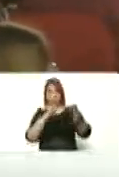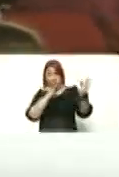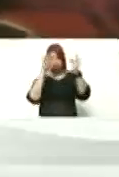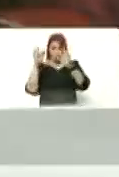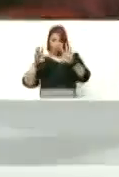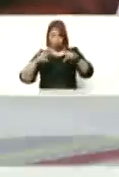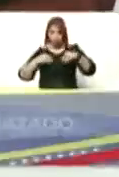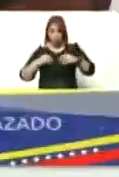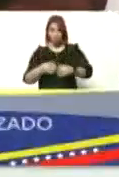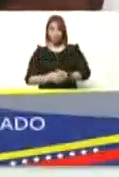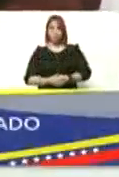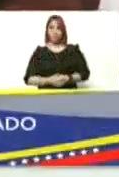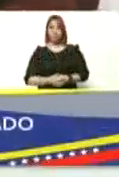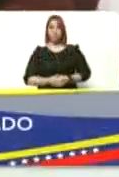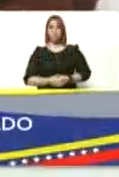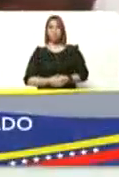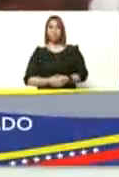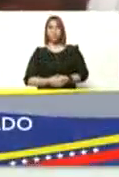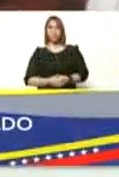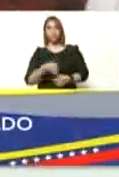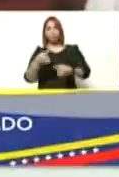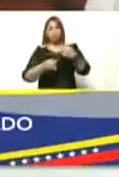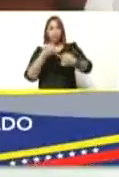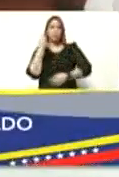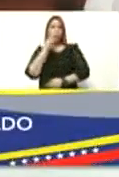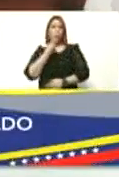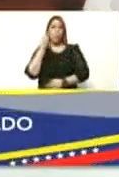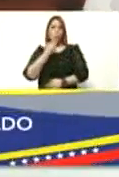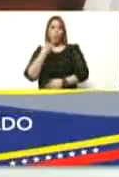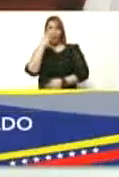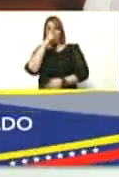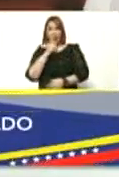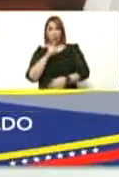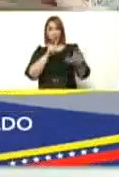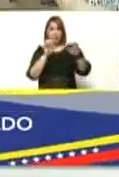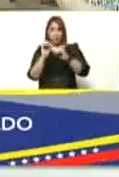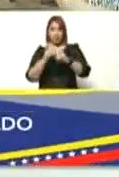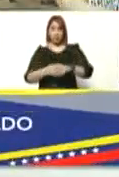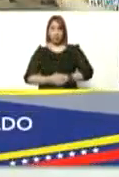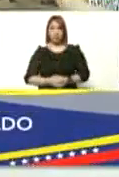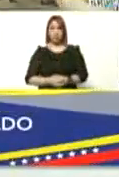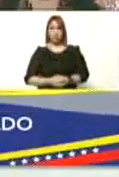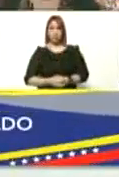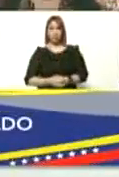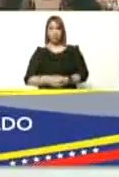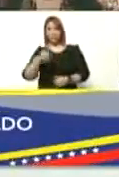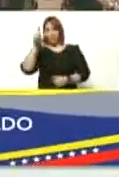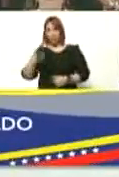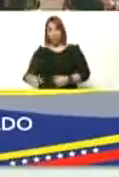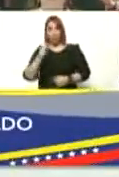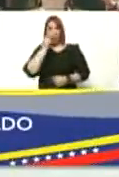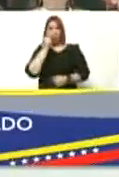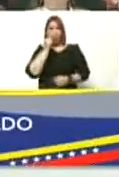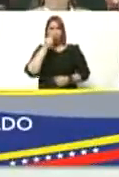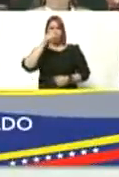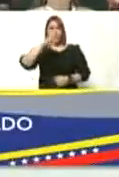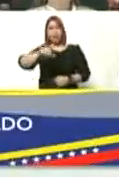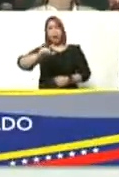tomado por la generación de jóvenes de los años 60 Carlos Fonseca Amador